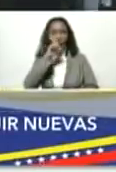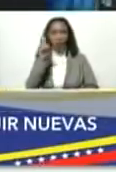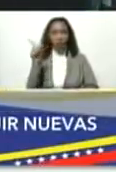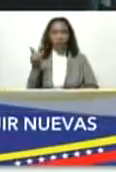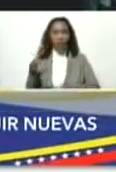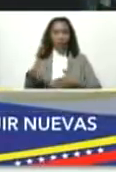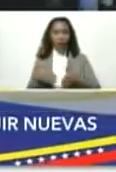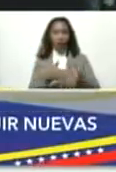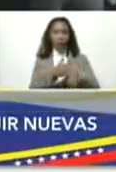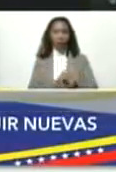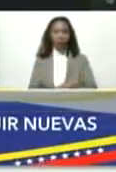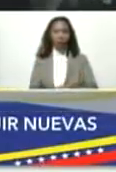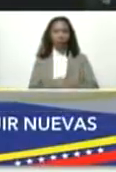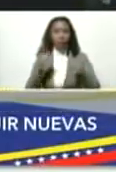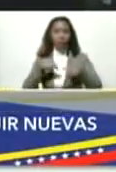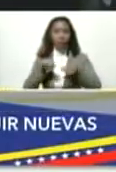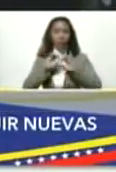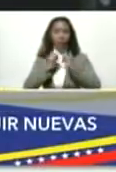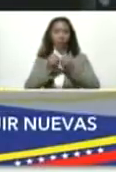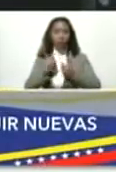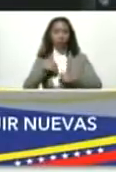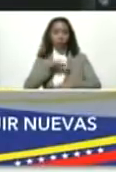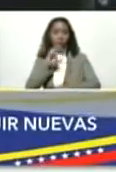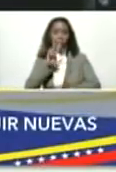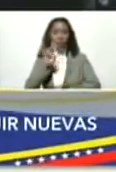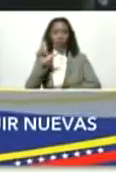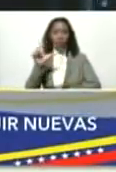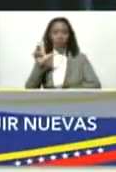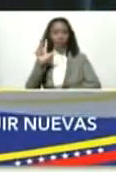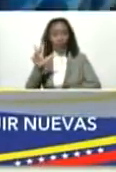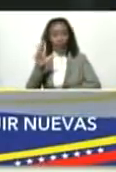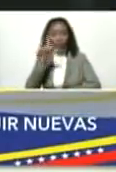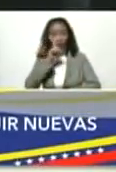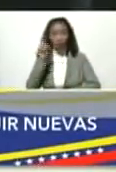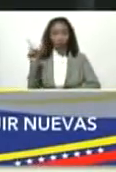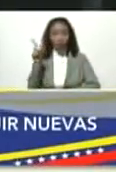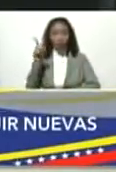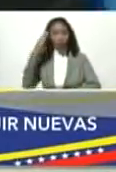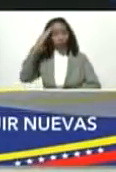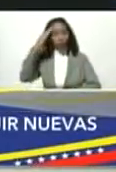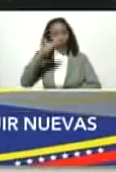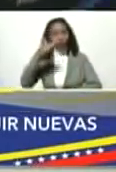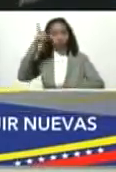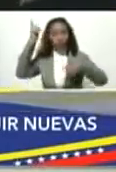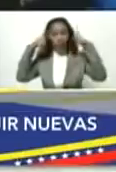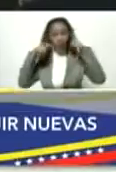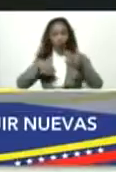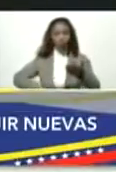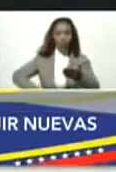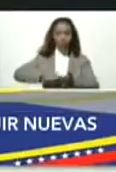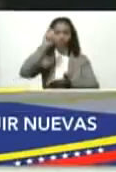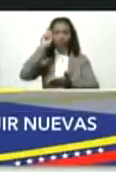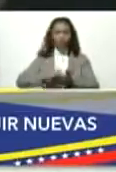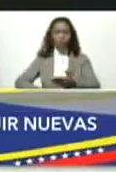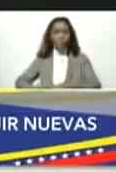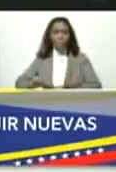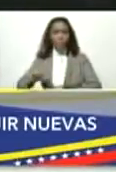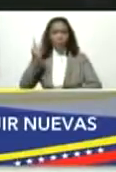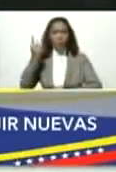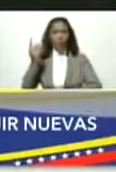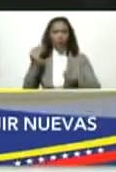senda desde este salón donde hace 23 años el comandante Hugo Chávez firmó su primer decreto